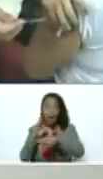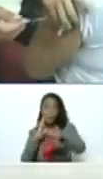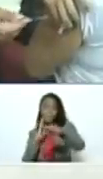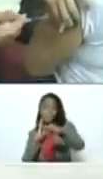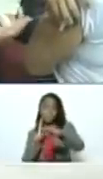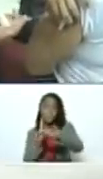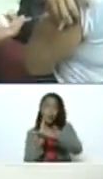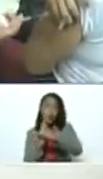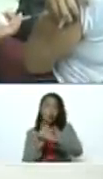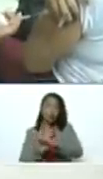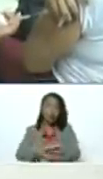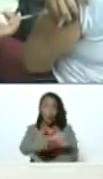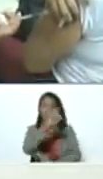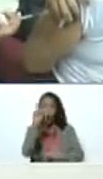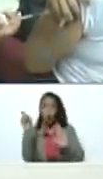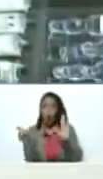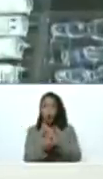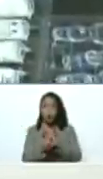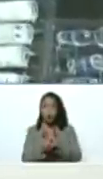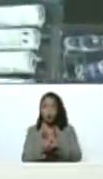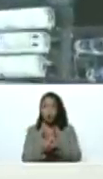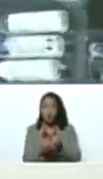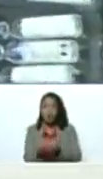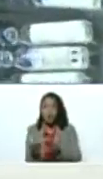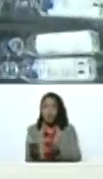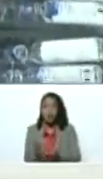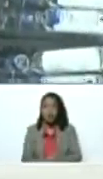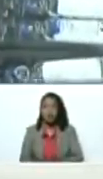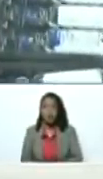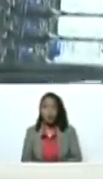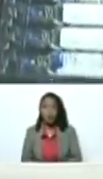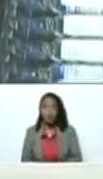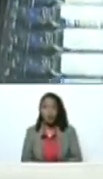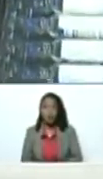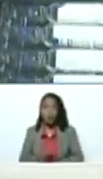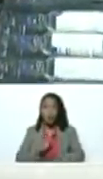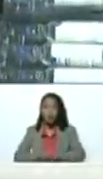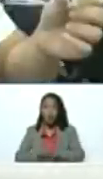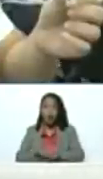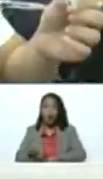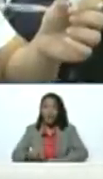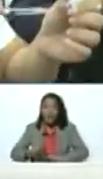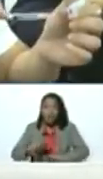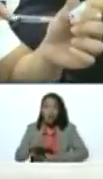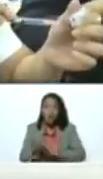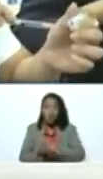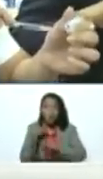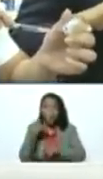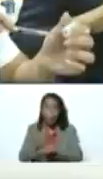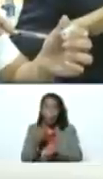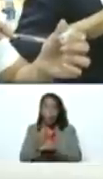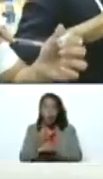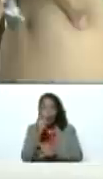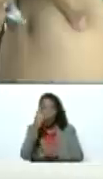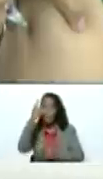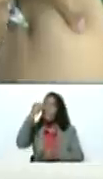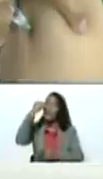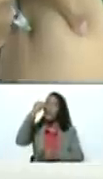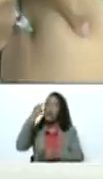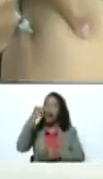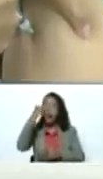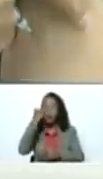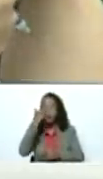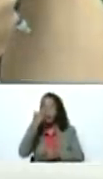la infección porque la infección no podría entrar por las mucosas, que es por donde entra.